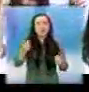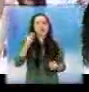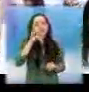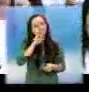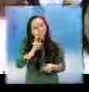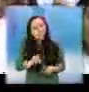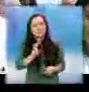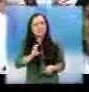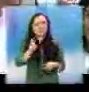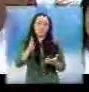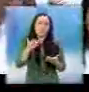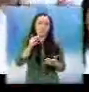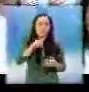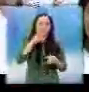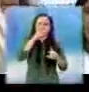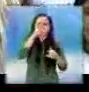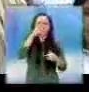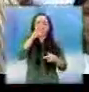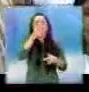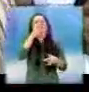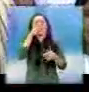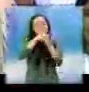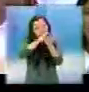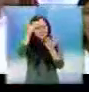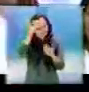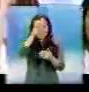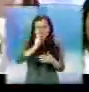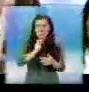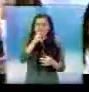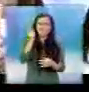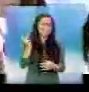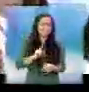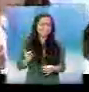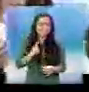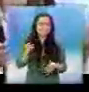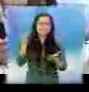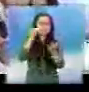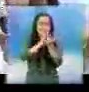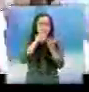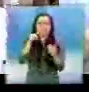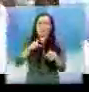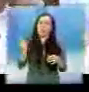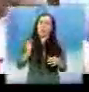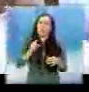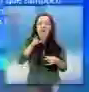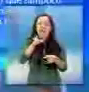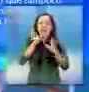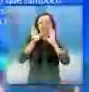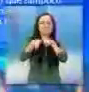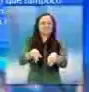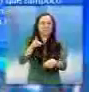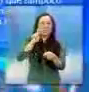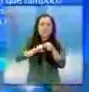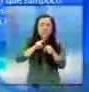Y el encargado de la imagen de Guatemala en el exterior. Dijo que lo que sucedió no era para tanto.